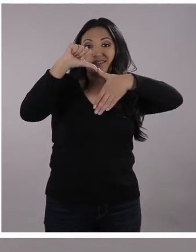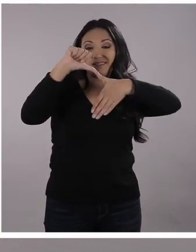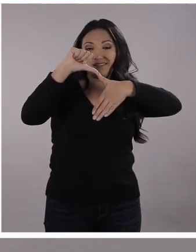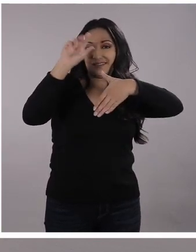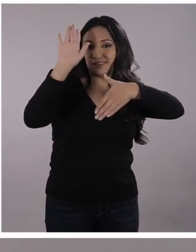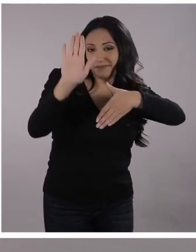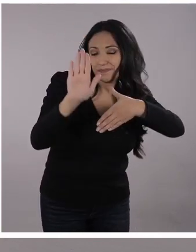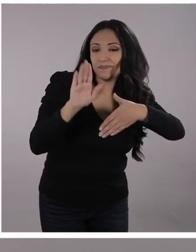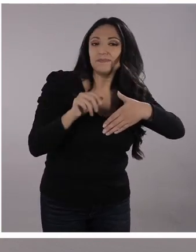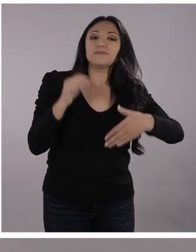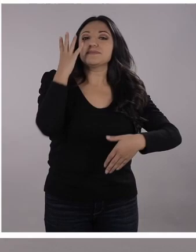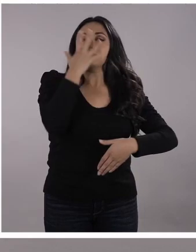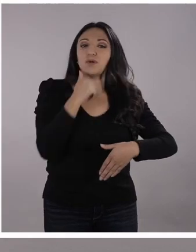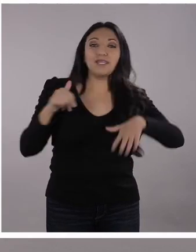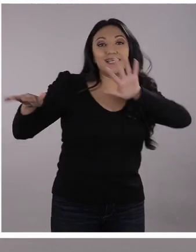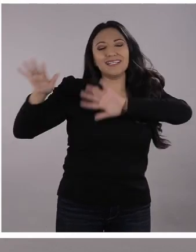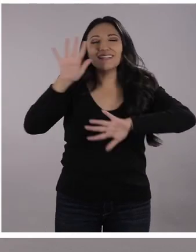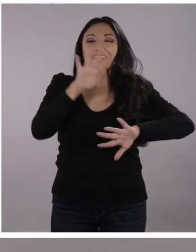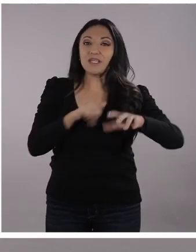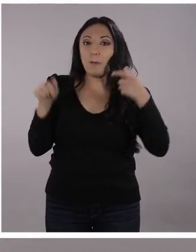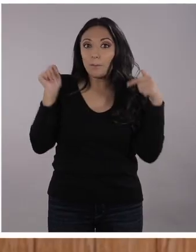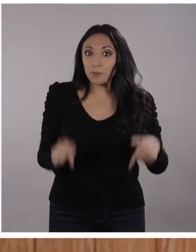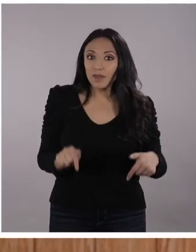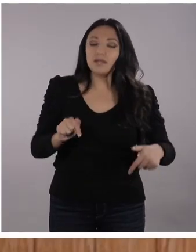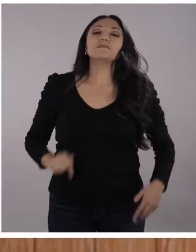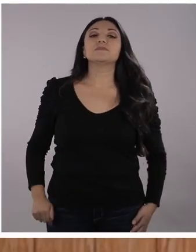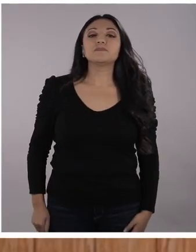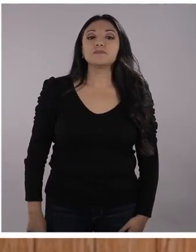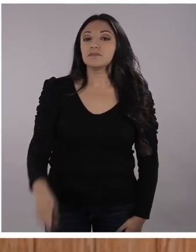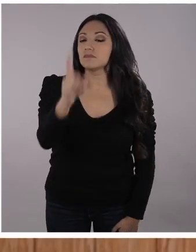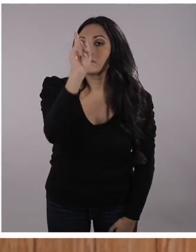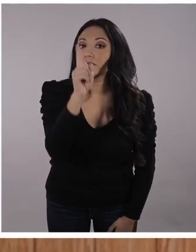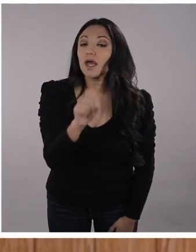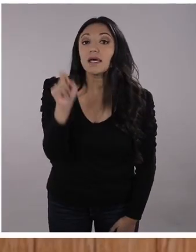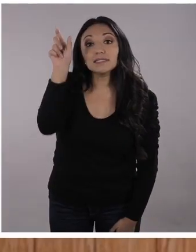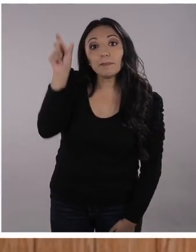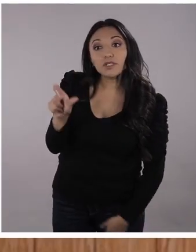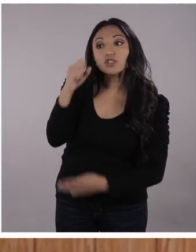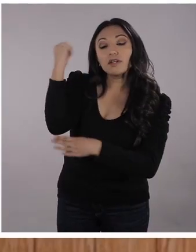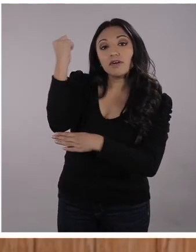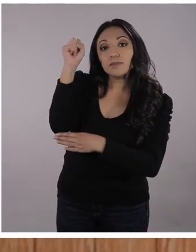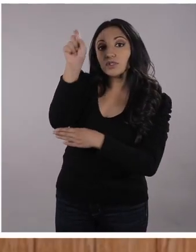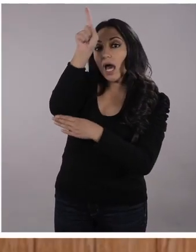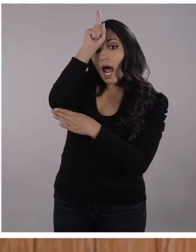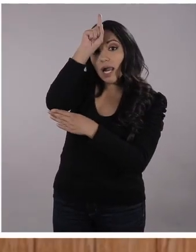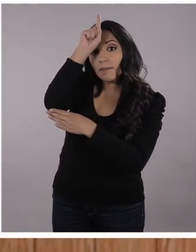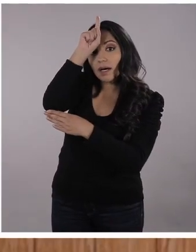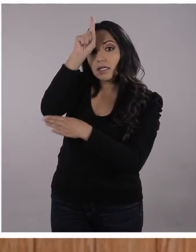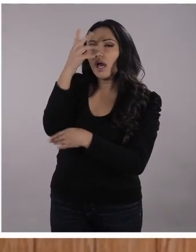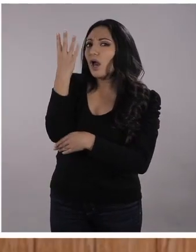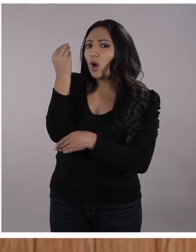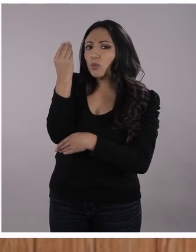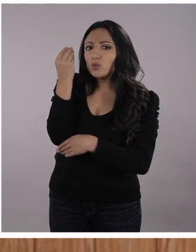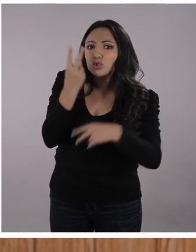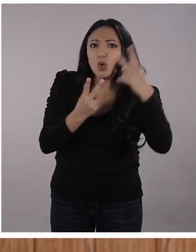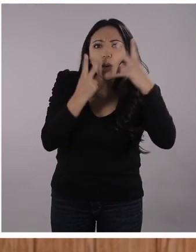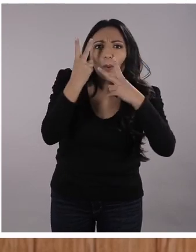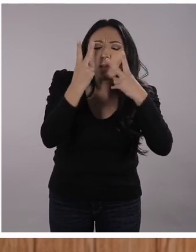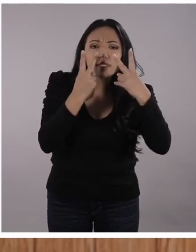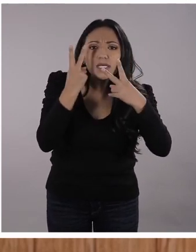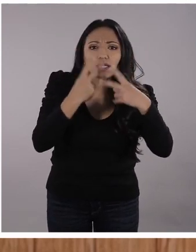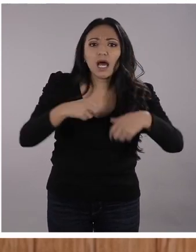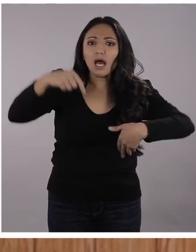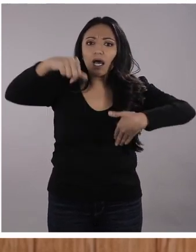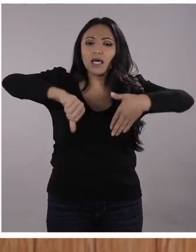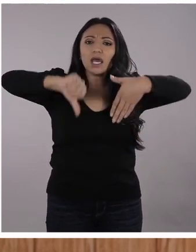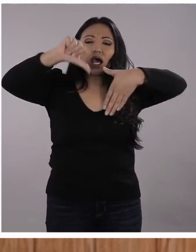y ya le voy a contar por qué me encanta. que es hermoso. Humboldt hizo muchos viajes por aquí. ¿Sí, mira? Por aquí, por aquí.